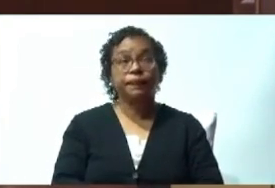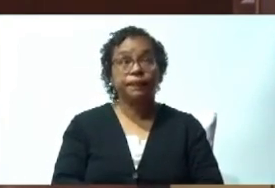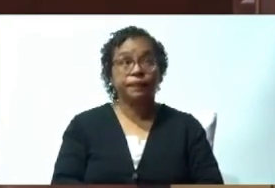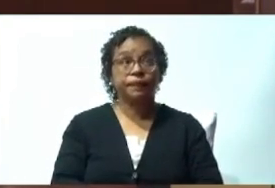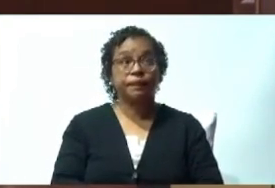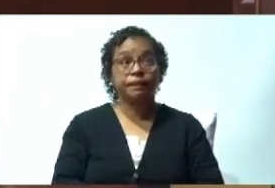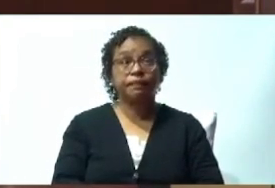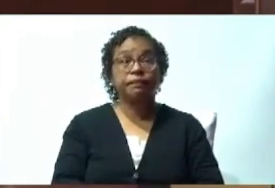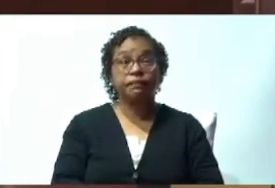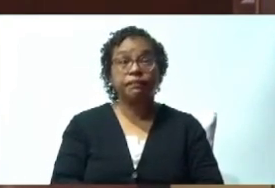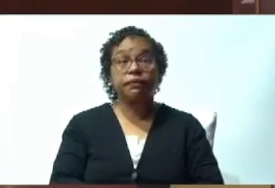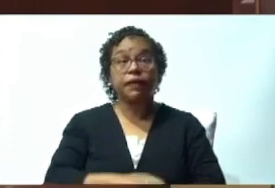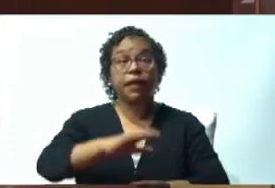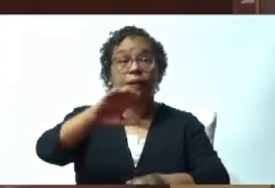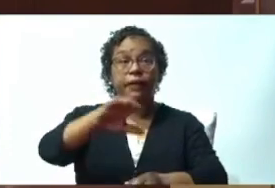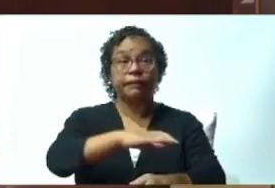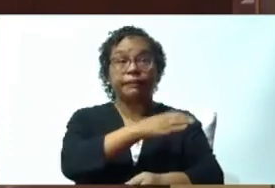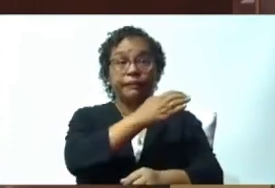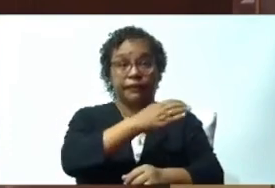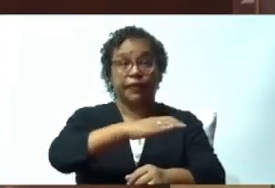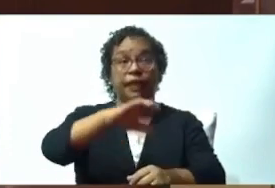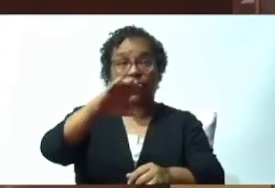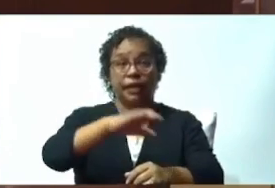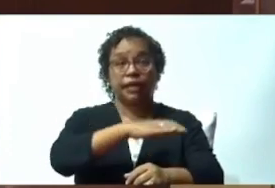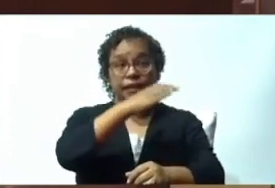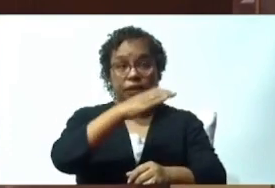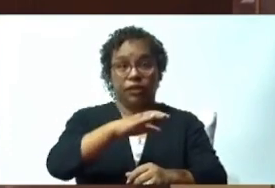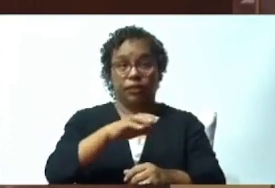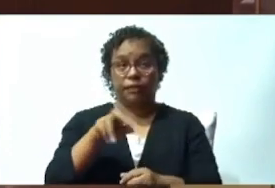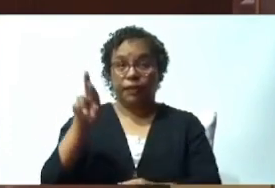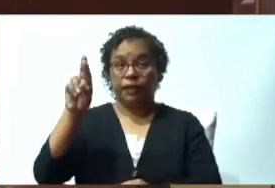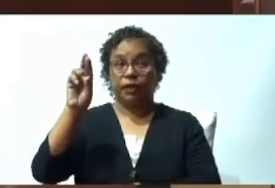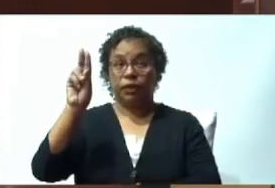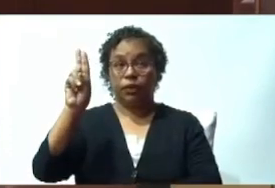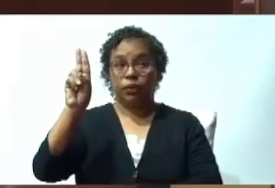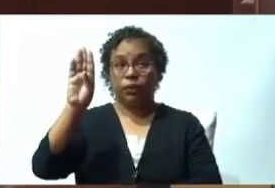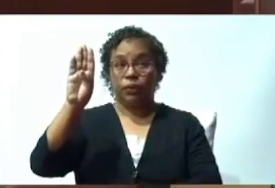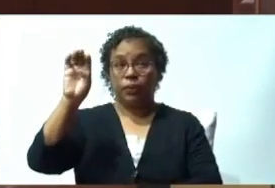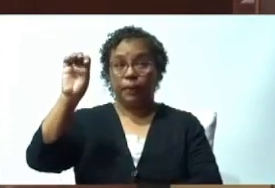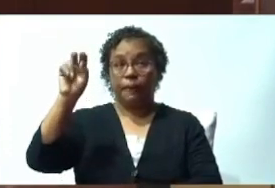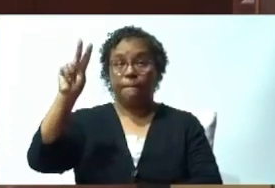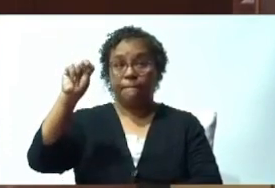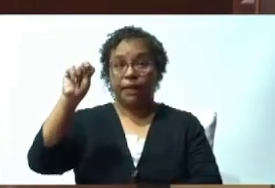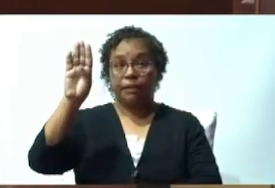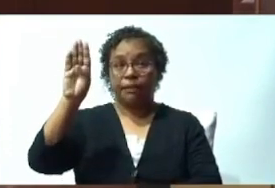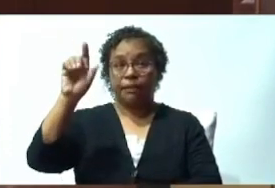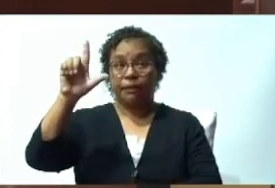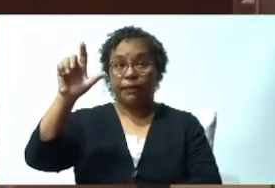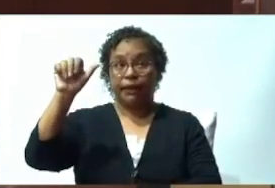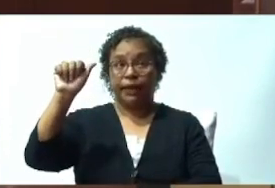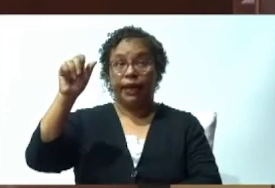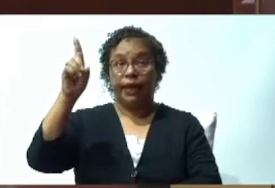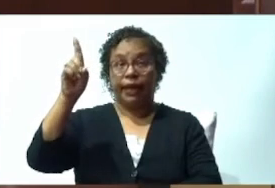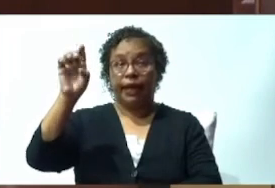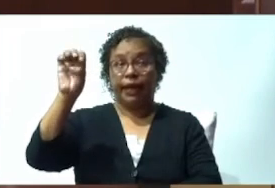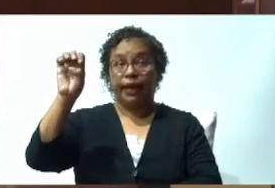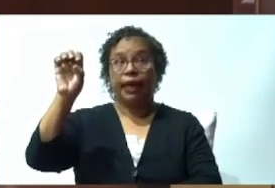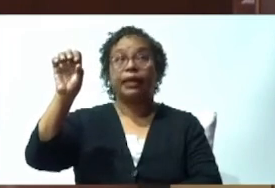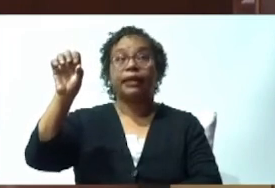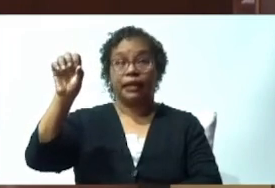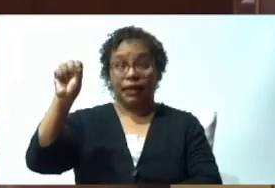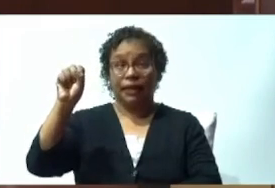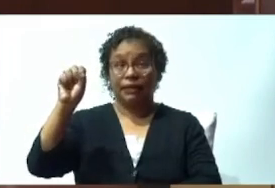muy famosa de Rubén Blay que dice más o menos,